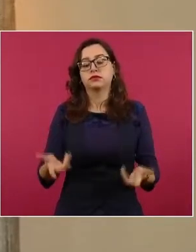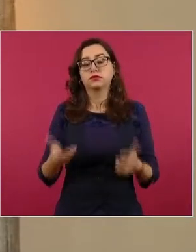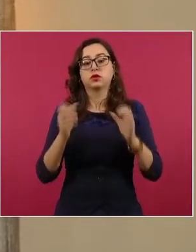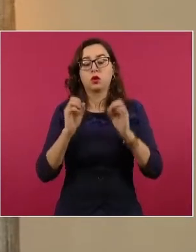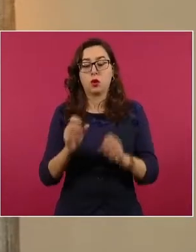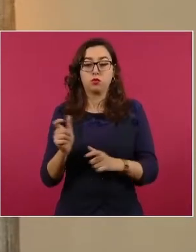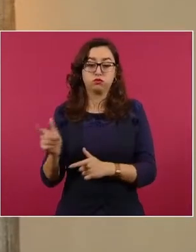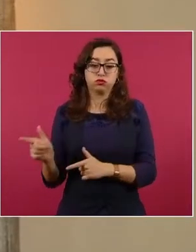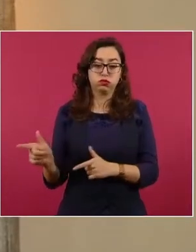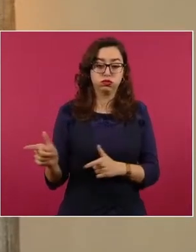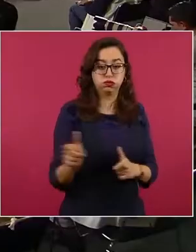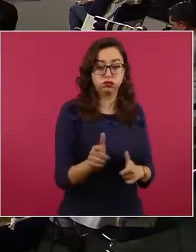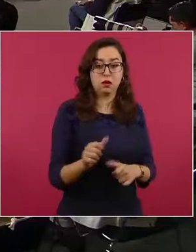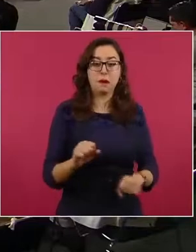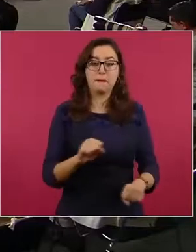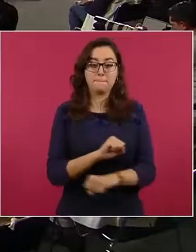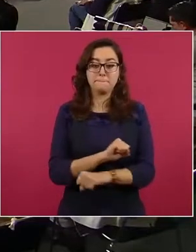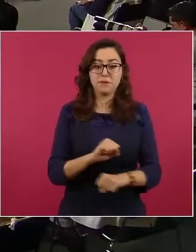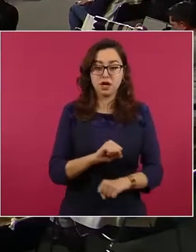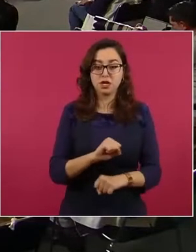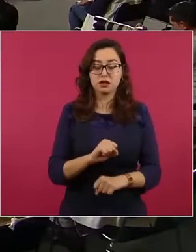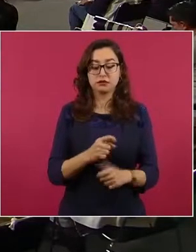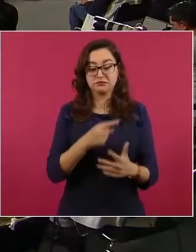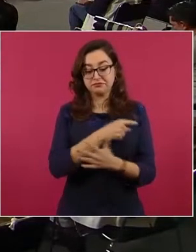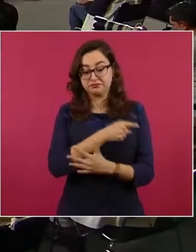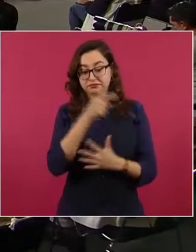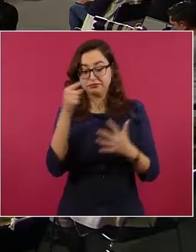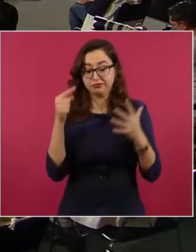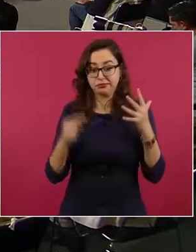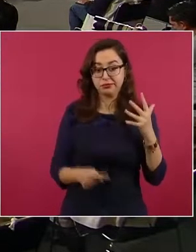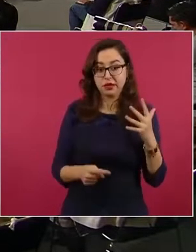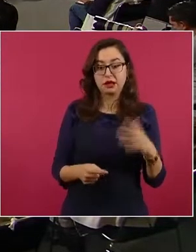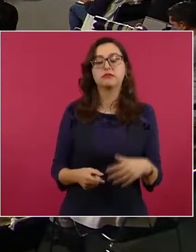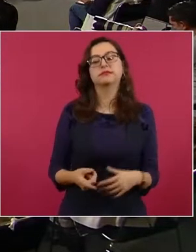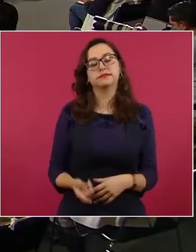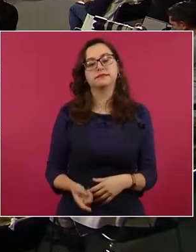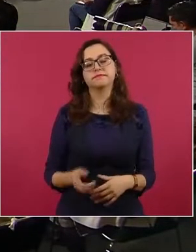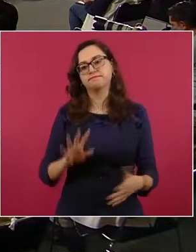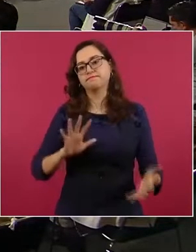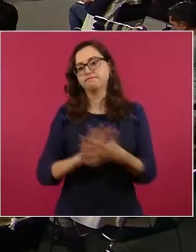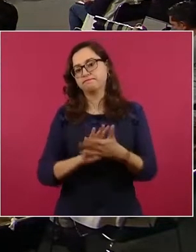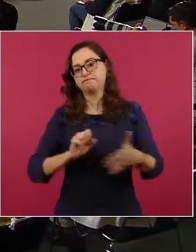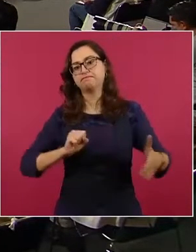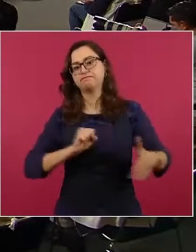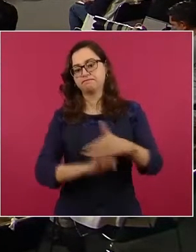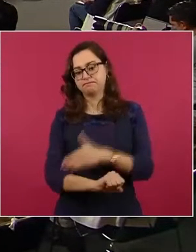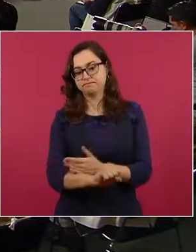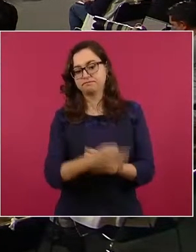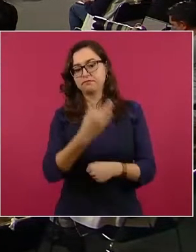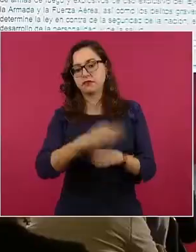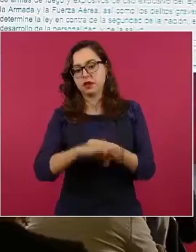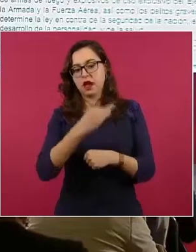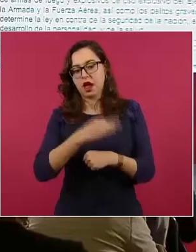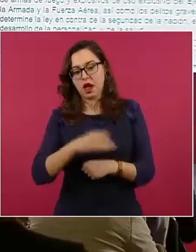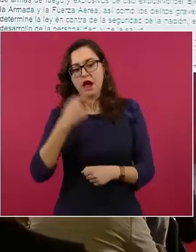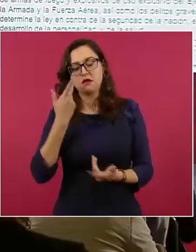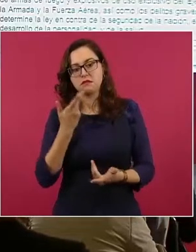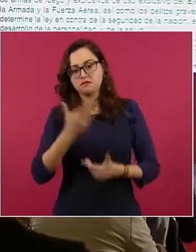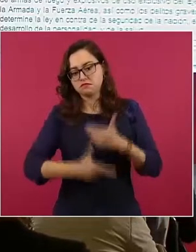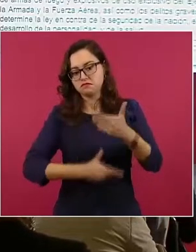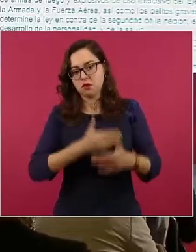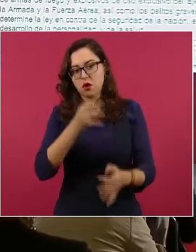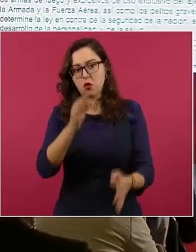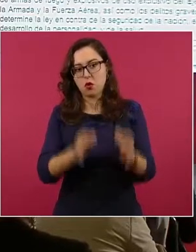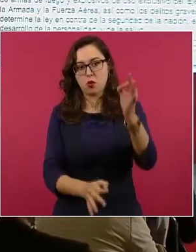y explosivos, entre otros delitos. Como lo señalamos la semana pasada, la Suprema Corte de